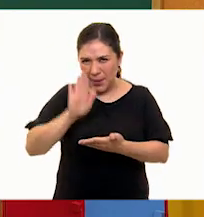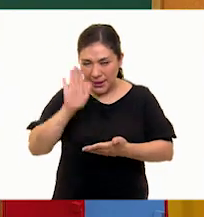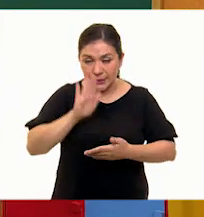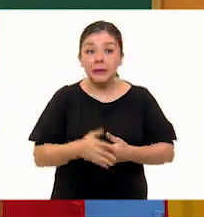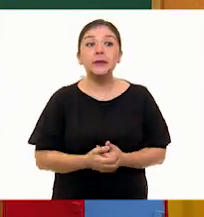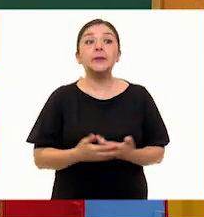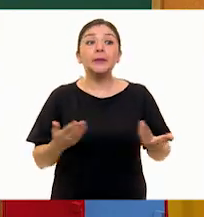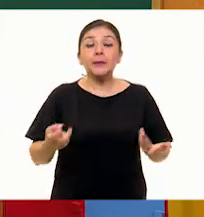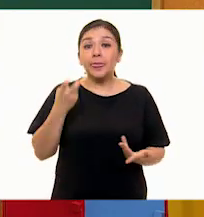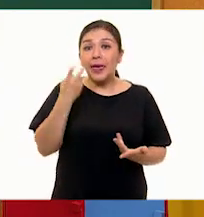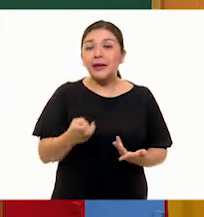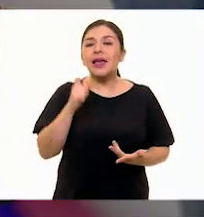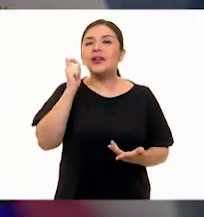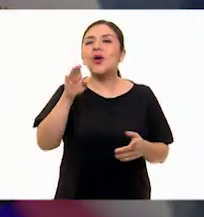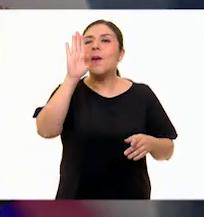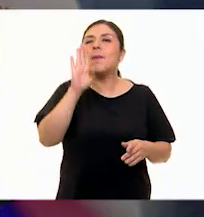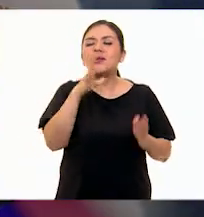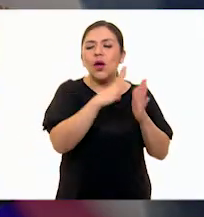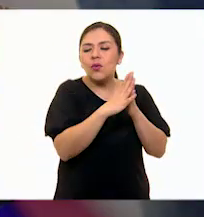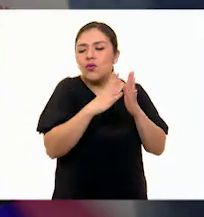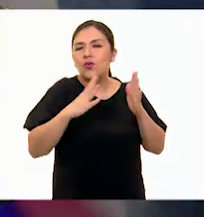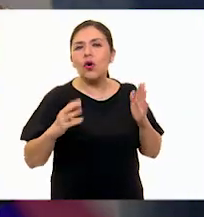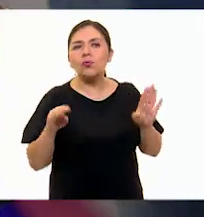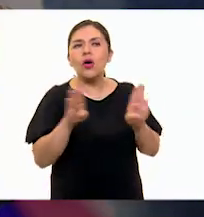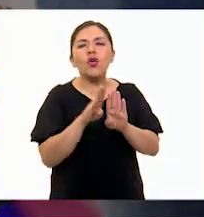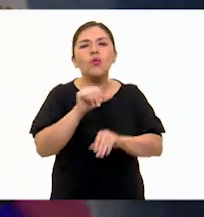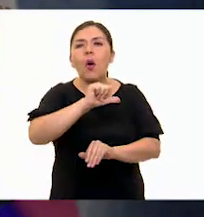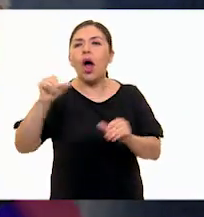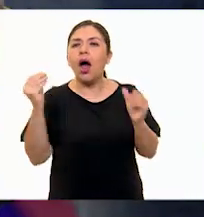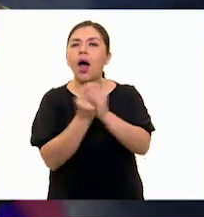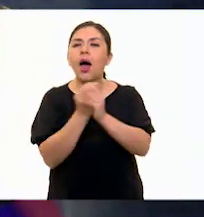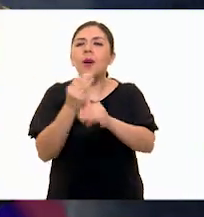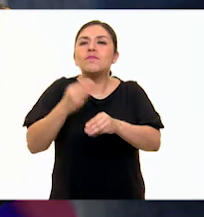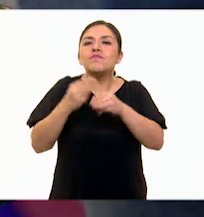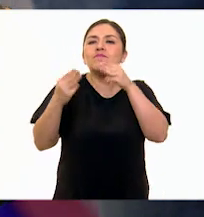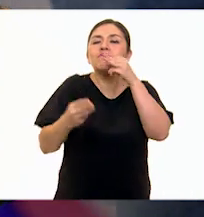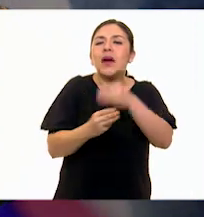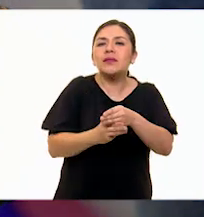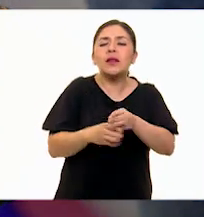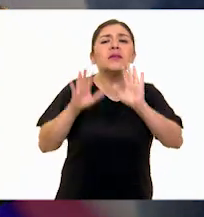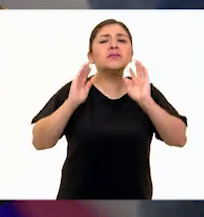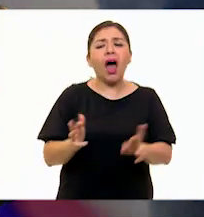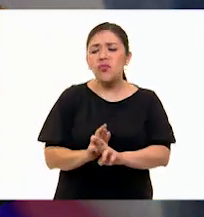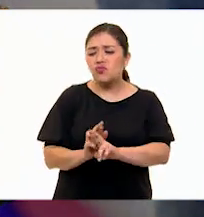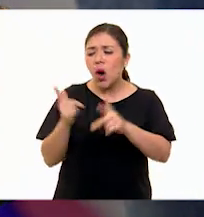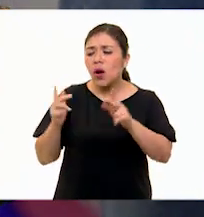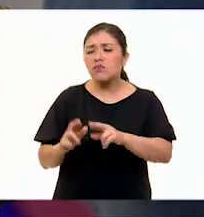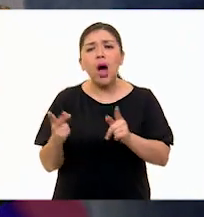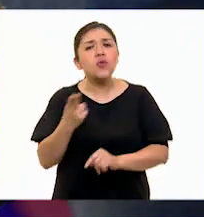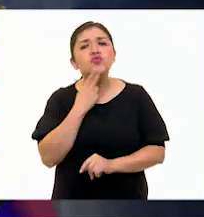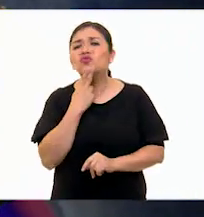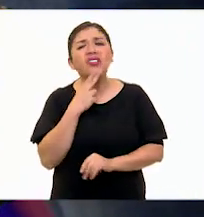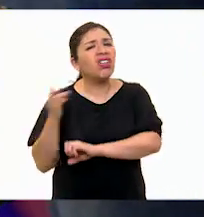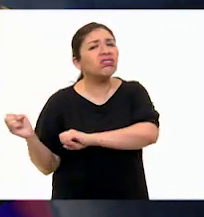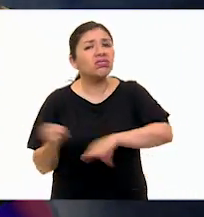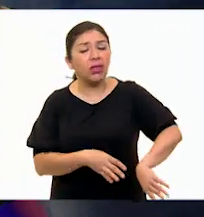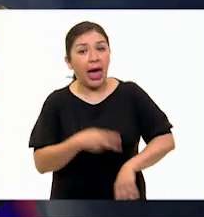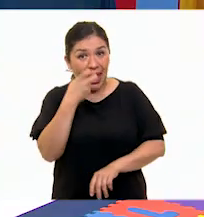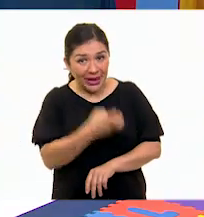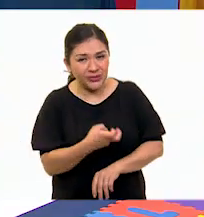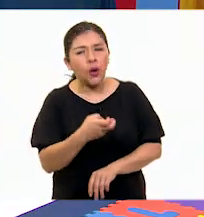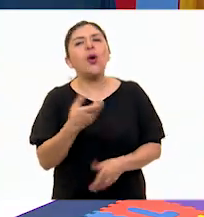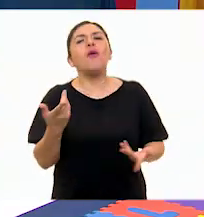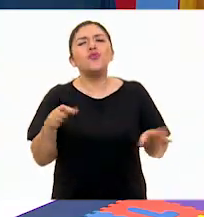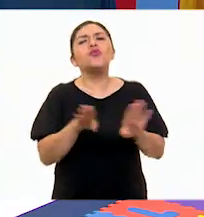y es una analogía de todos esos materiales que ya se rompieron, ya no se usan y cómo lo puedes